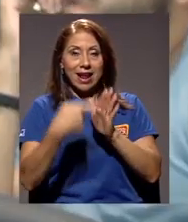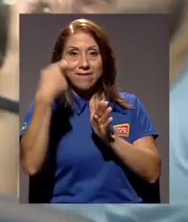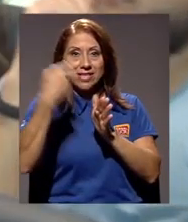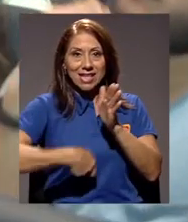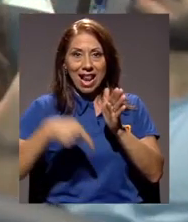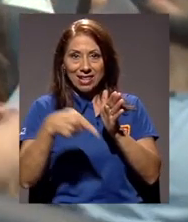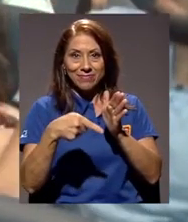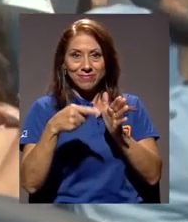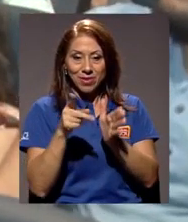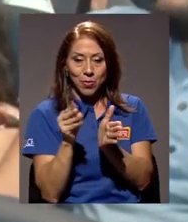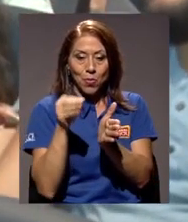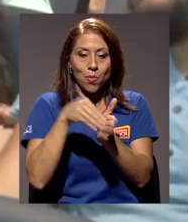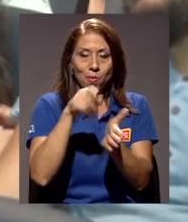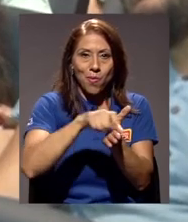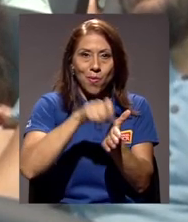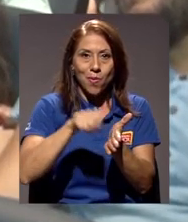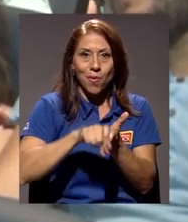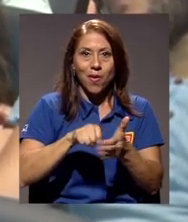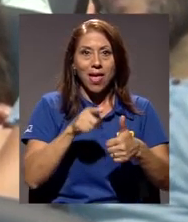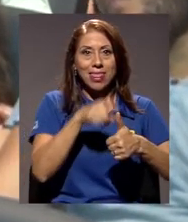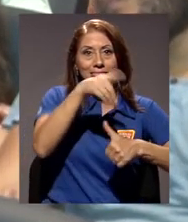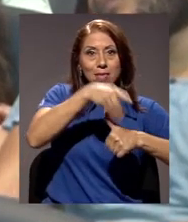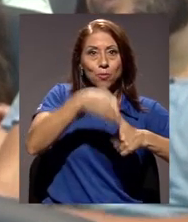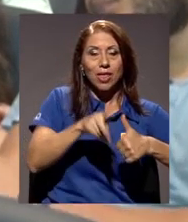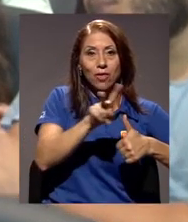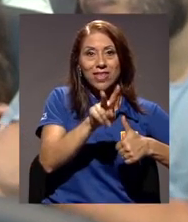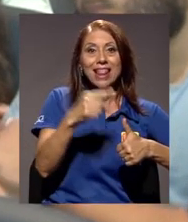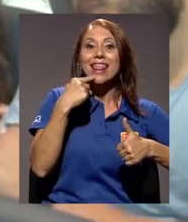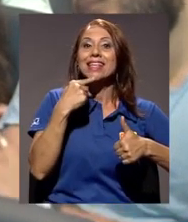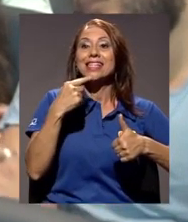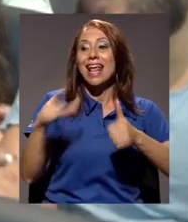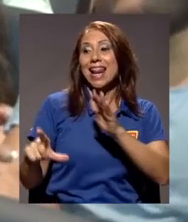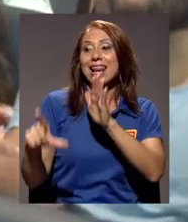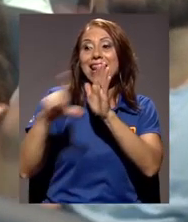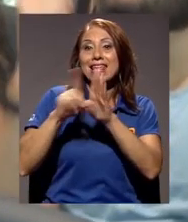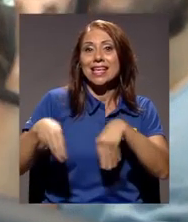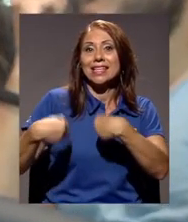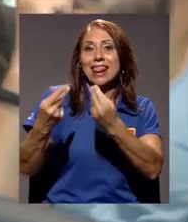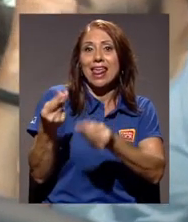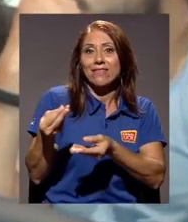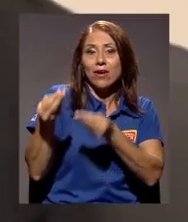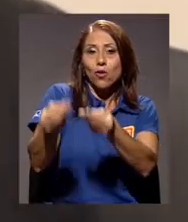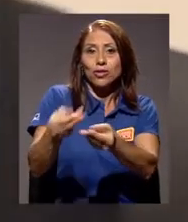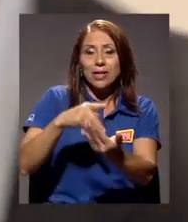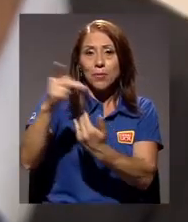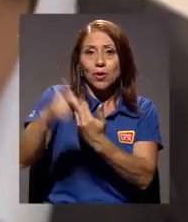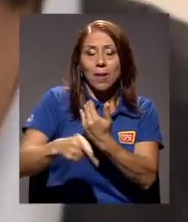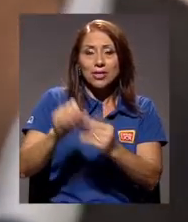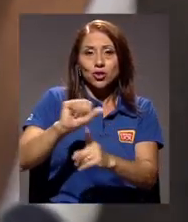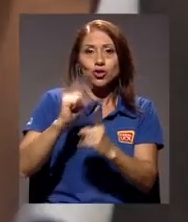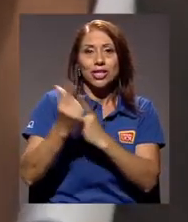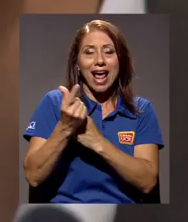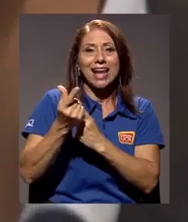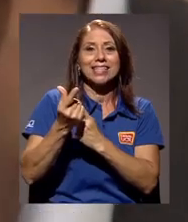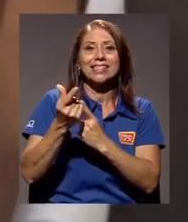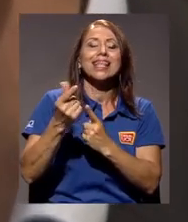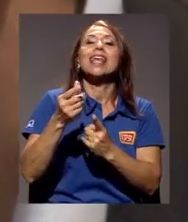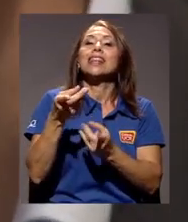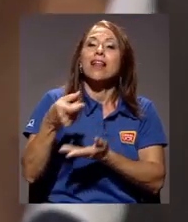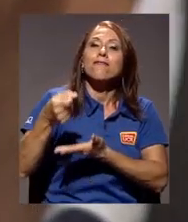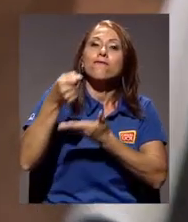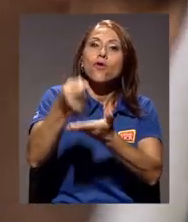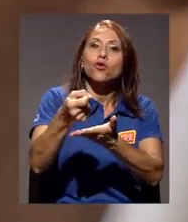texto de la reforma, según Villalta deroga leyes que asignan recursos específicos a programas sociales del Fondo de Desarrollo Social y Asignaciones